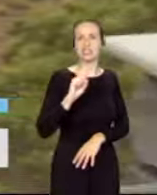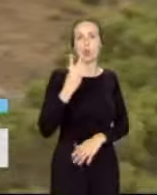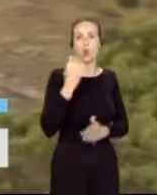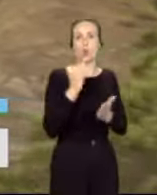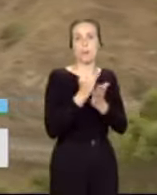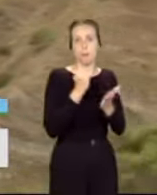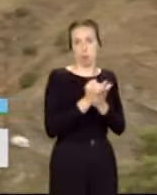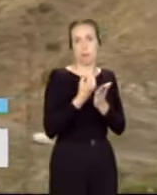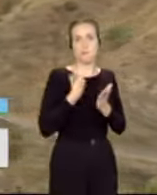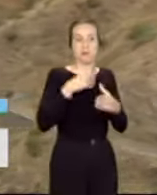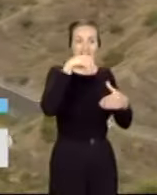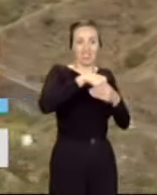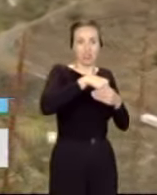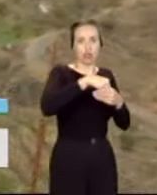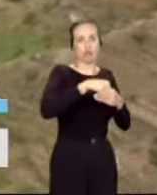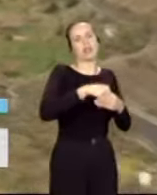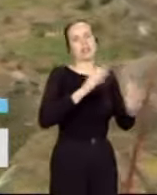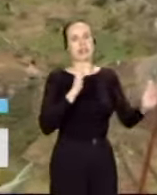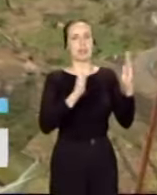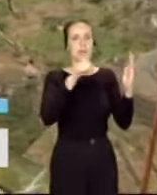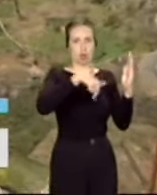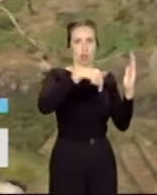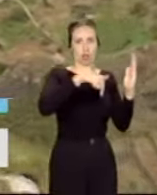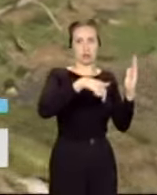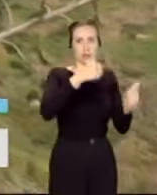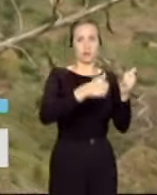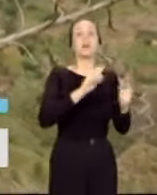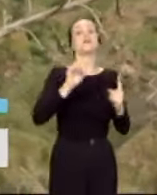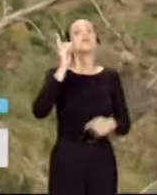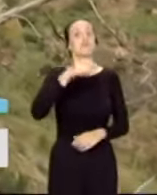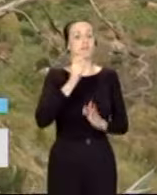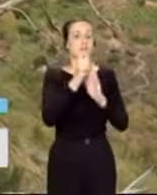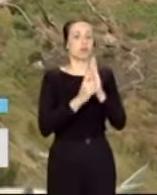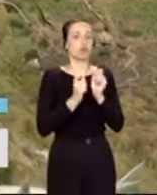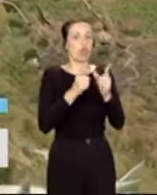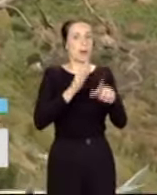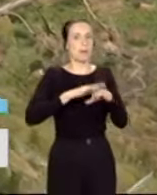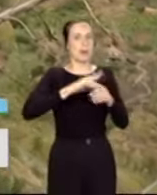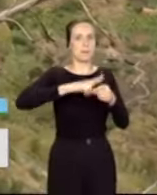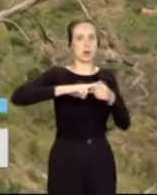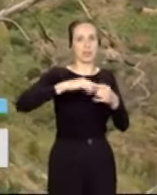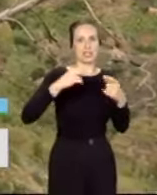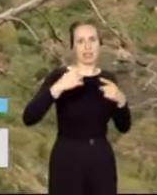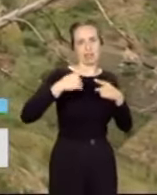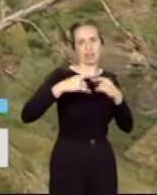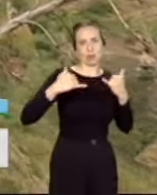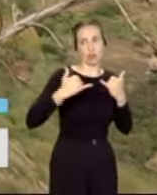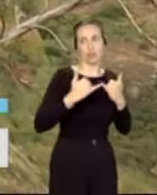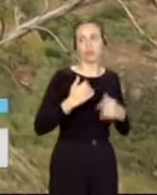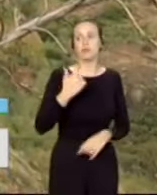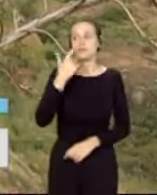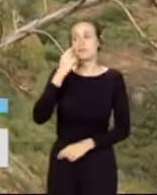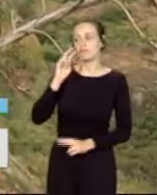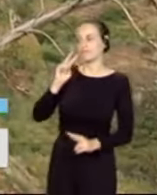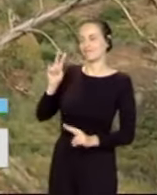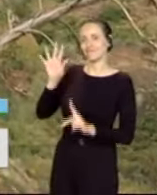del campeonato de esta temporada y también es valedera para el provincial de Tenerife. Estamos viendo ahora mismo en pantalla, pues como comentaba al